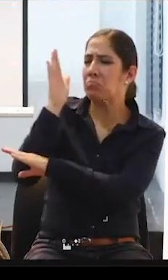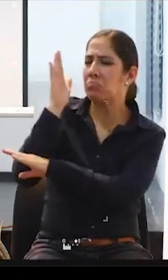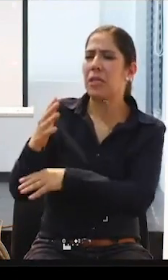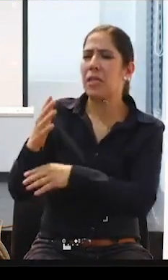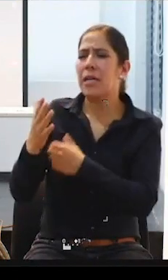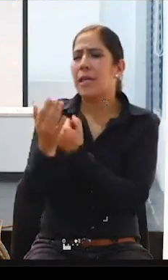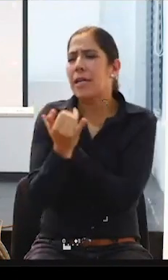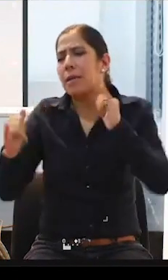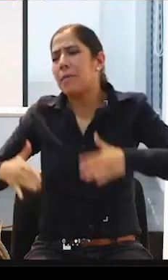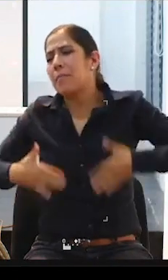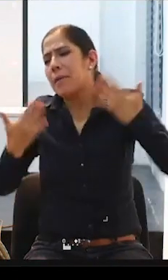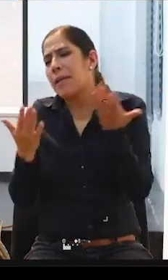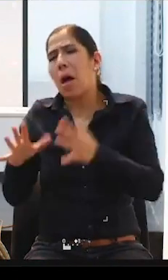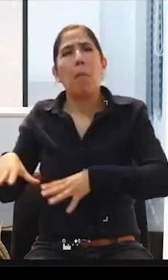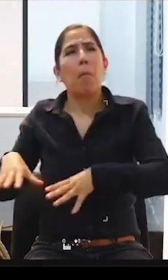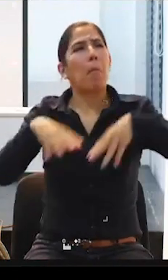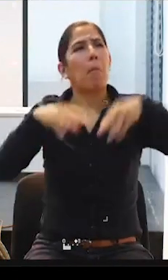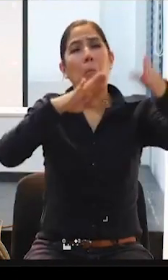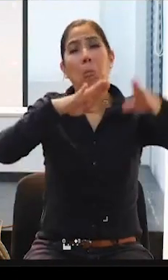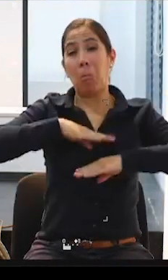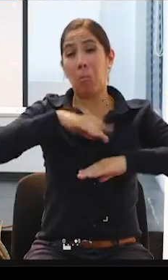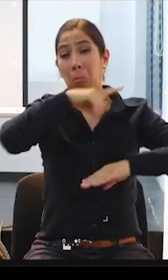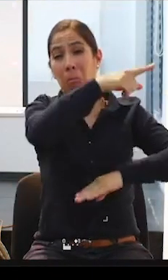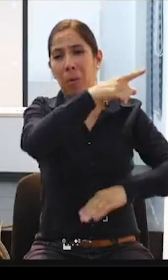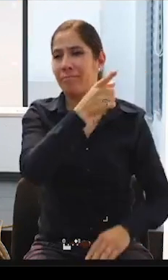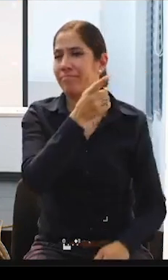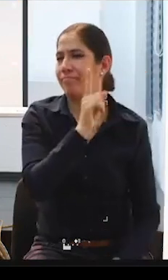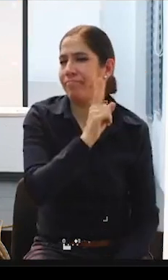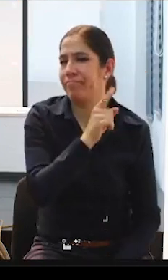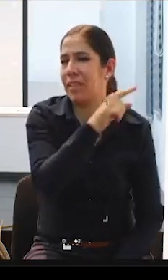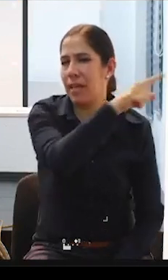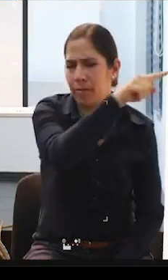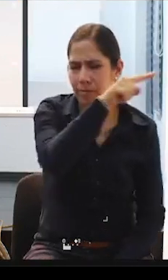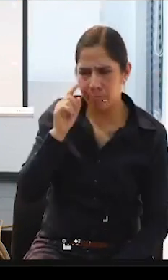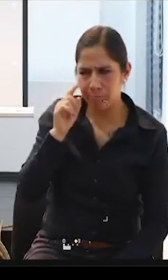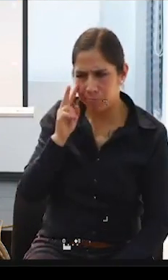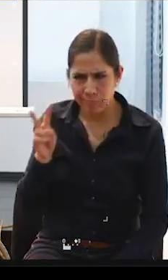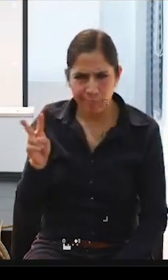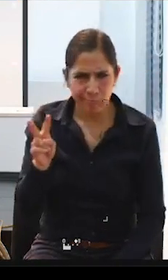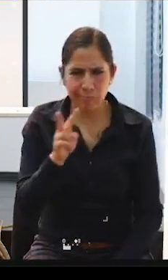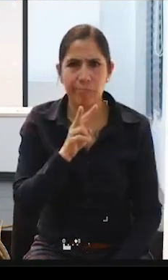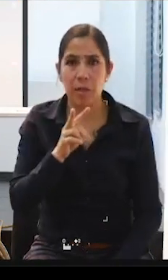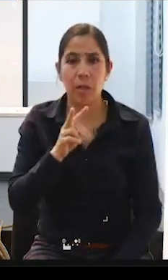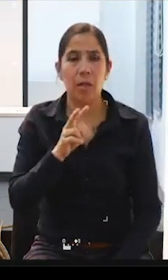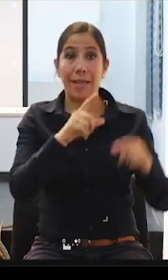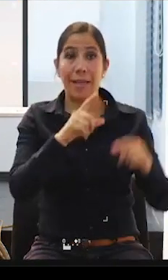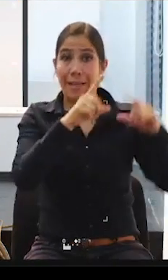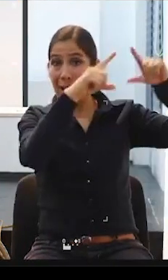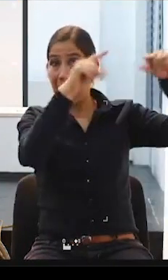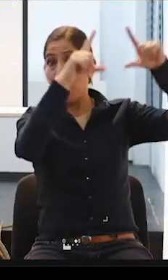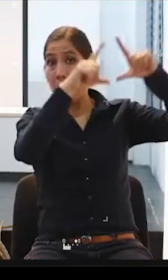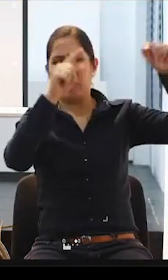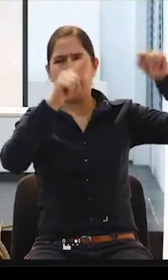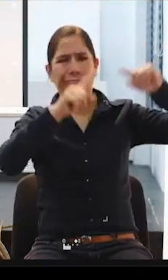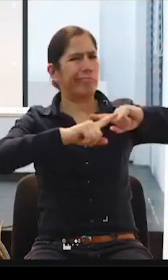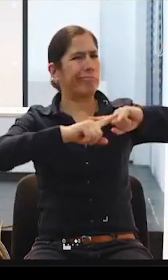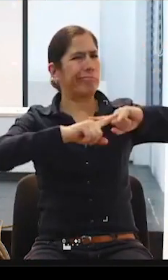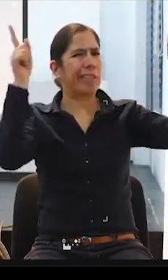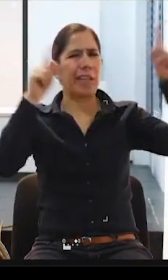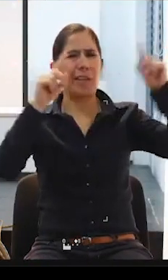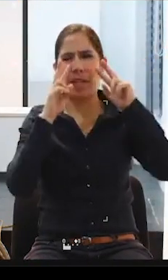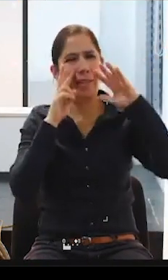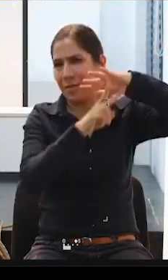independiente e irse. Yo siempre digo que ellos tuvieron esa visión, ¿verdad? Que no tuvieron otros países donde inclusive nació vida